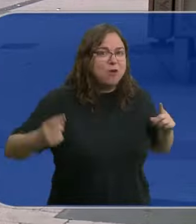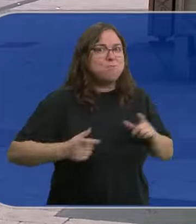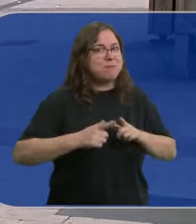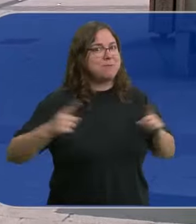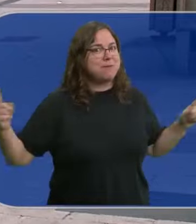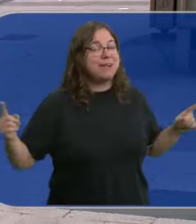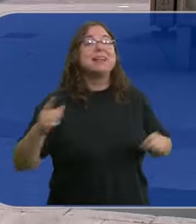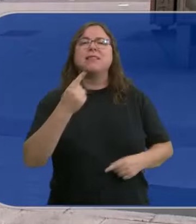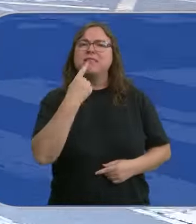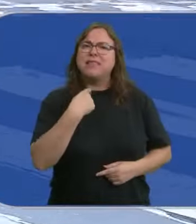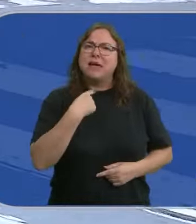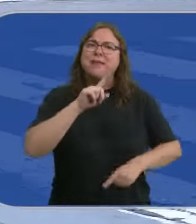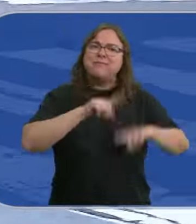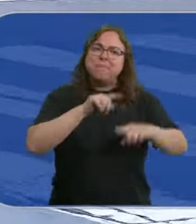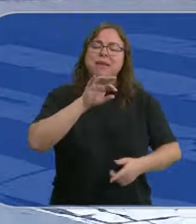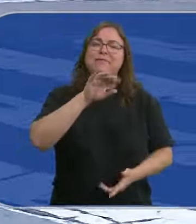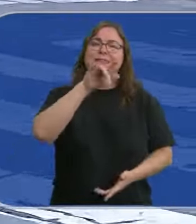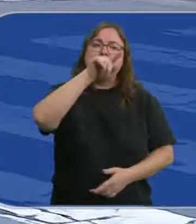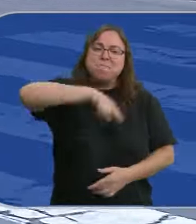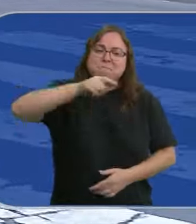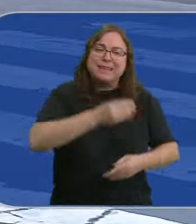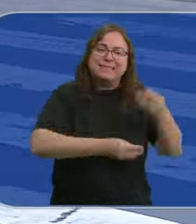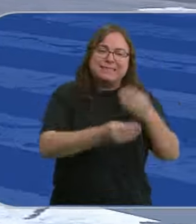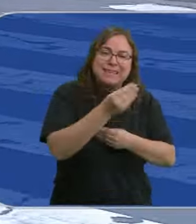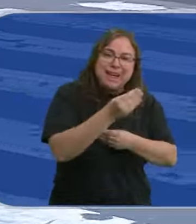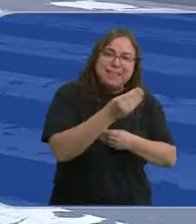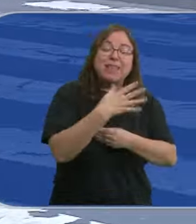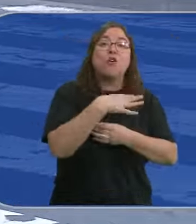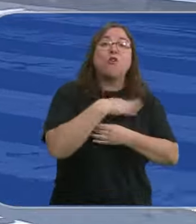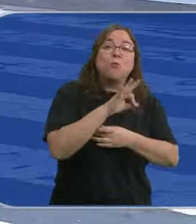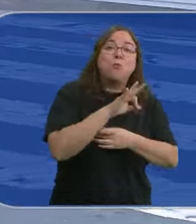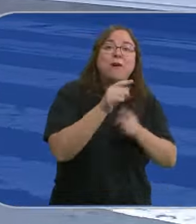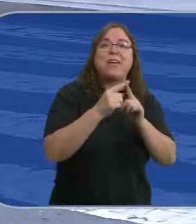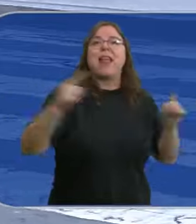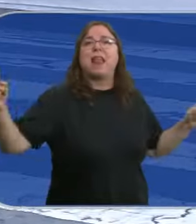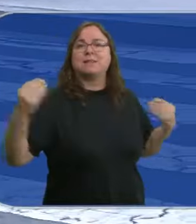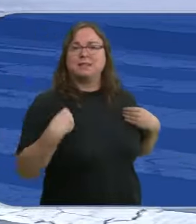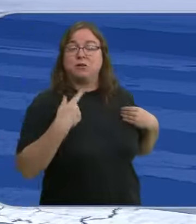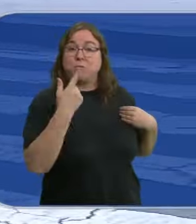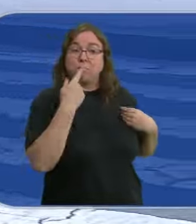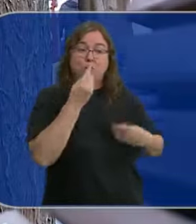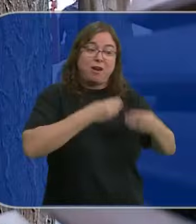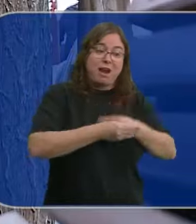influir en la longevidad de una persona y asocia esa longevidad a nacer en los cuatro primeros meses del año.